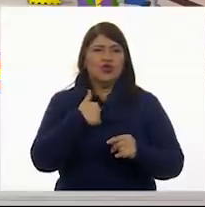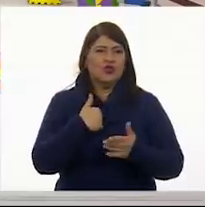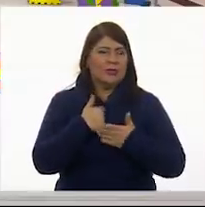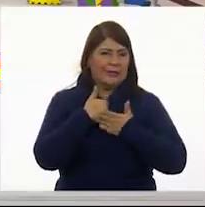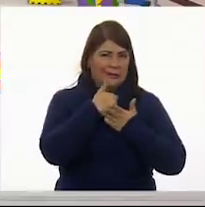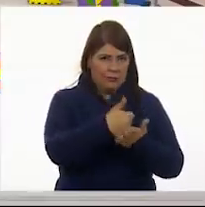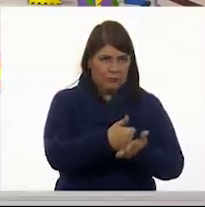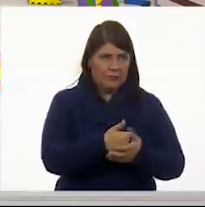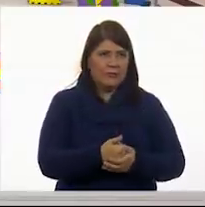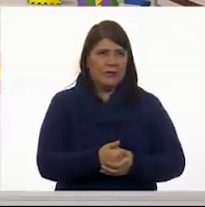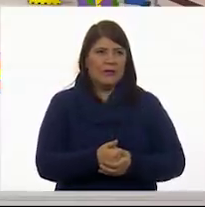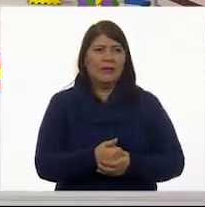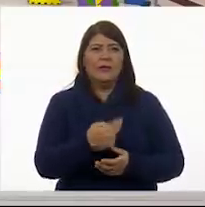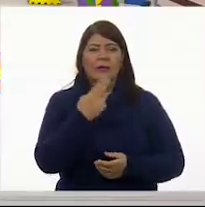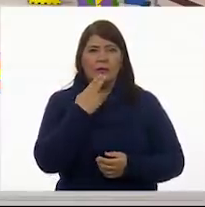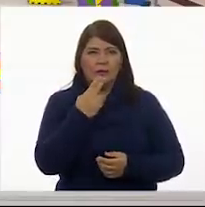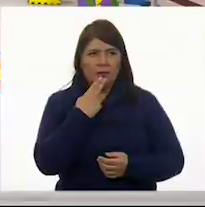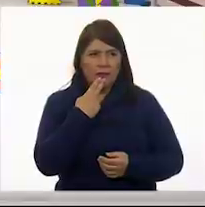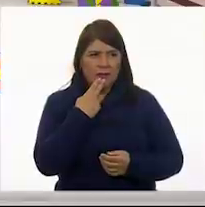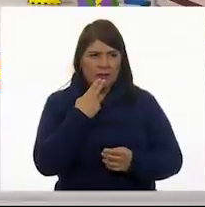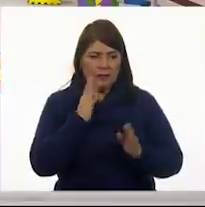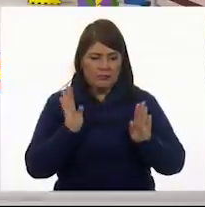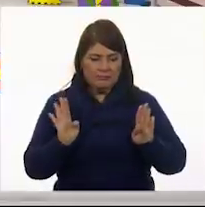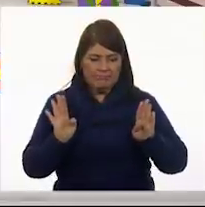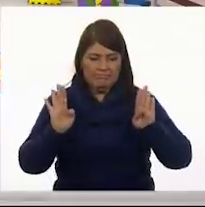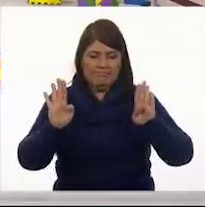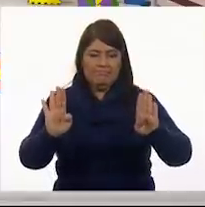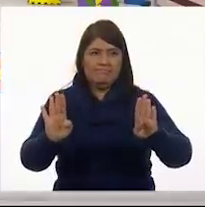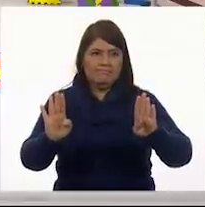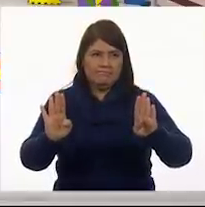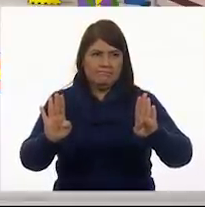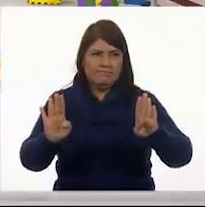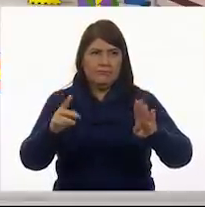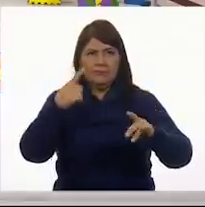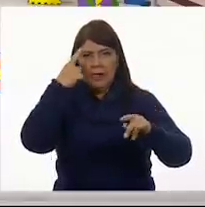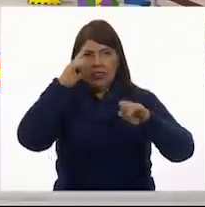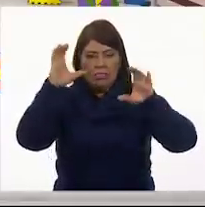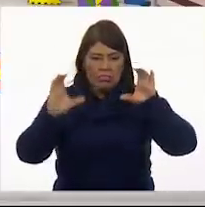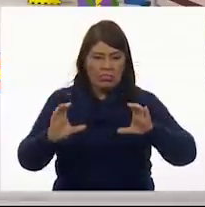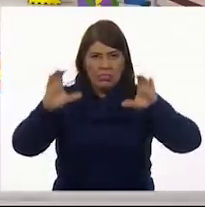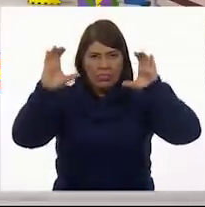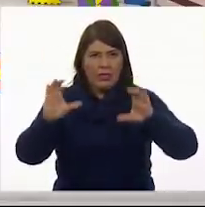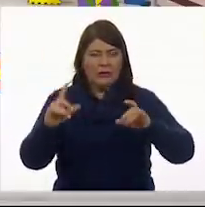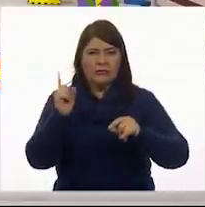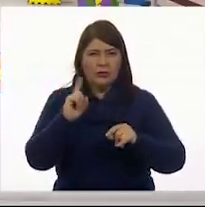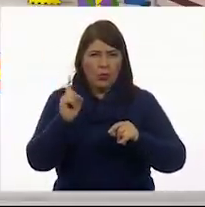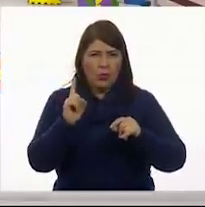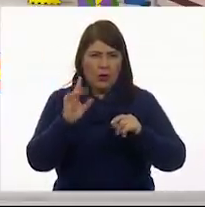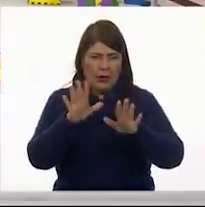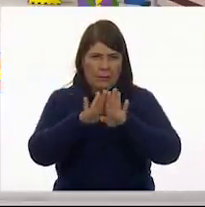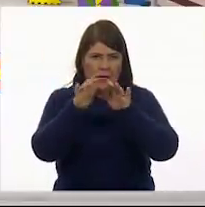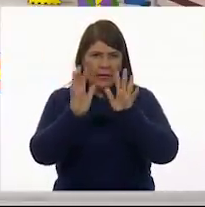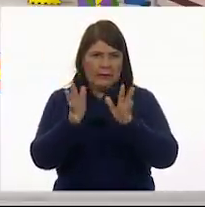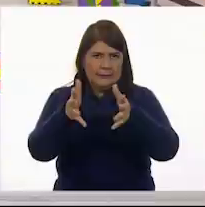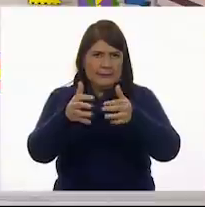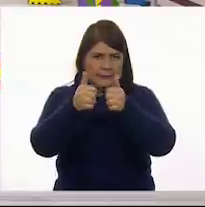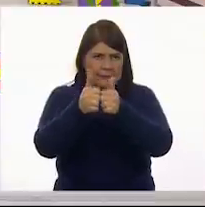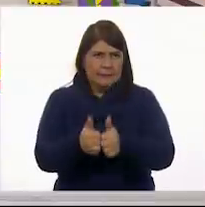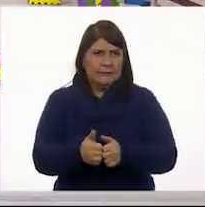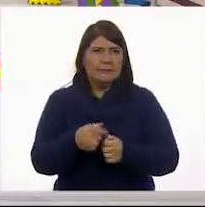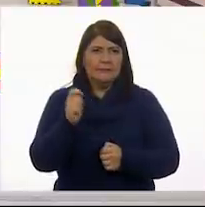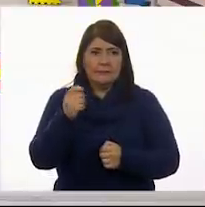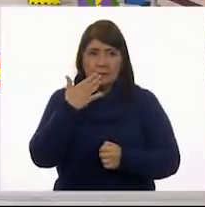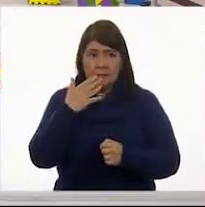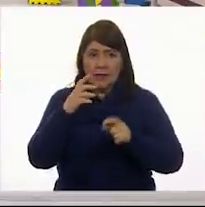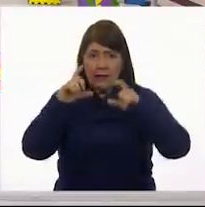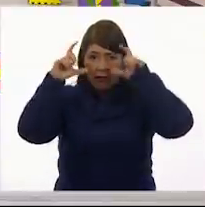a ocupar, a recargar la plantilla para que no se mueva. ¿Dónde te gustaría? ¿Aquí se verá bien? Yo